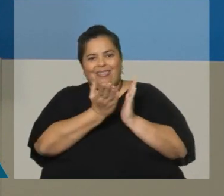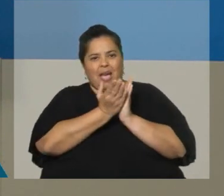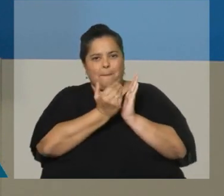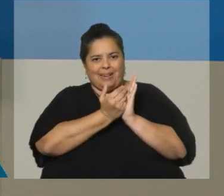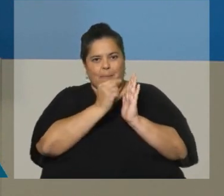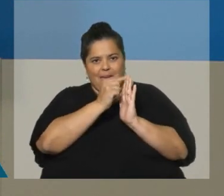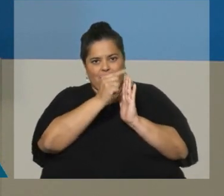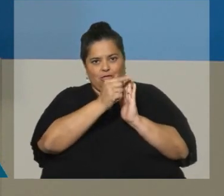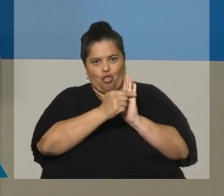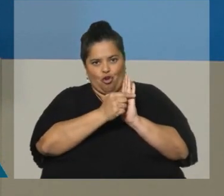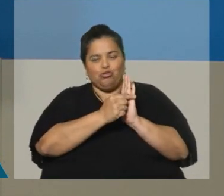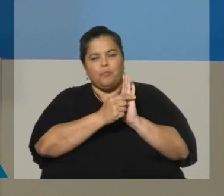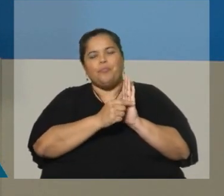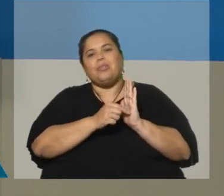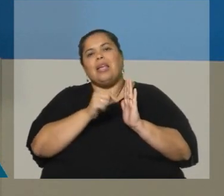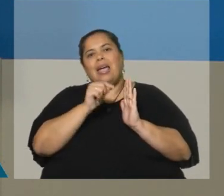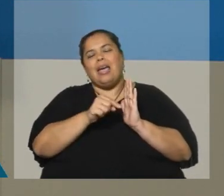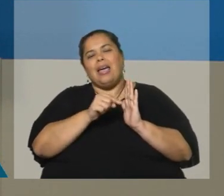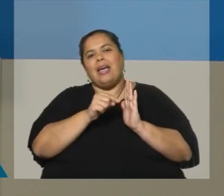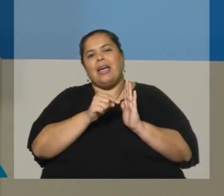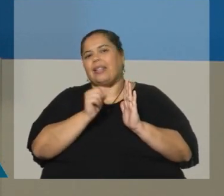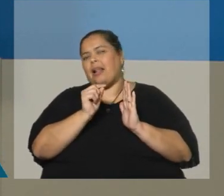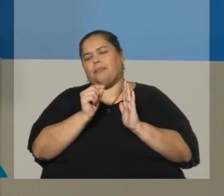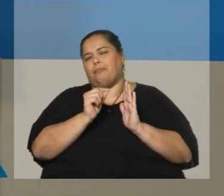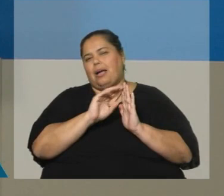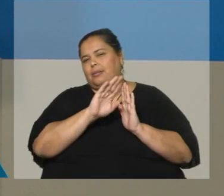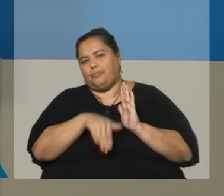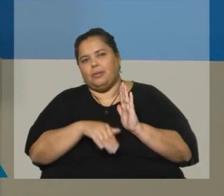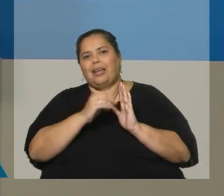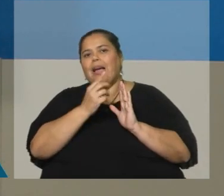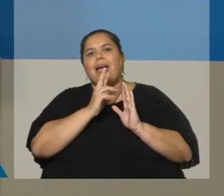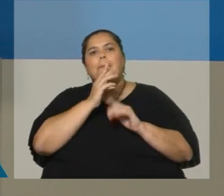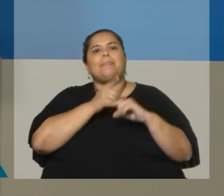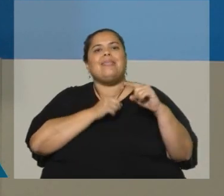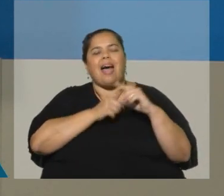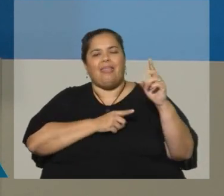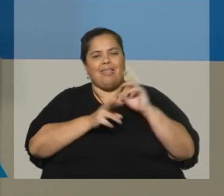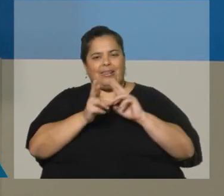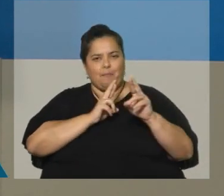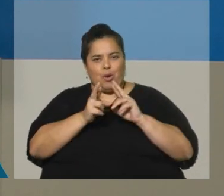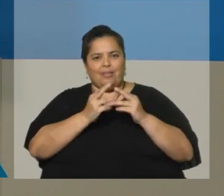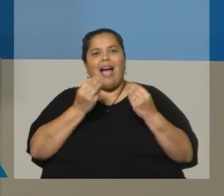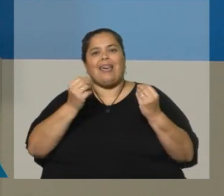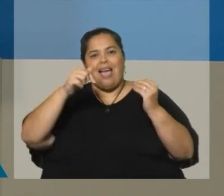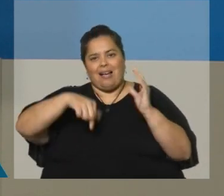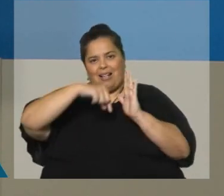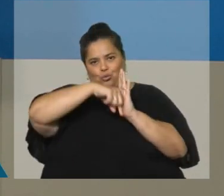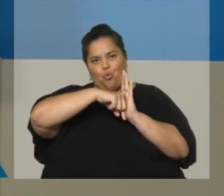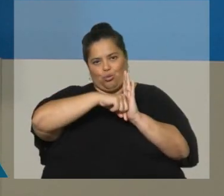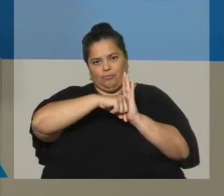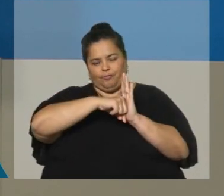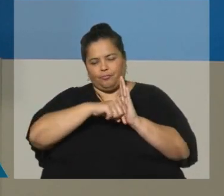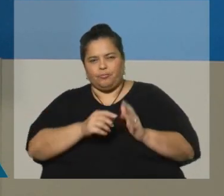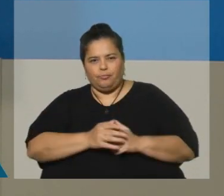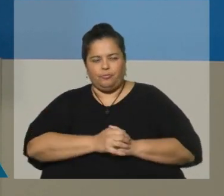en la cola, digamos, de la respuesta, la respuesta es alrededor de la mitad de la que tenemos en la zona sur. Pero,